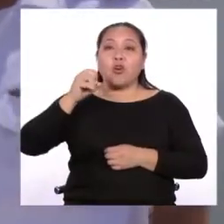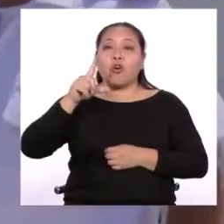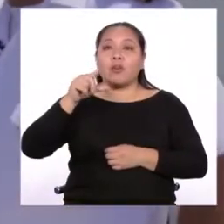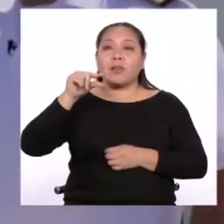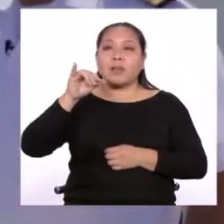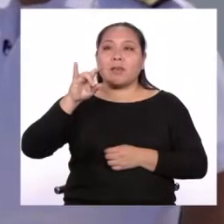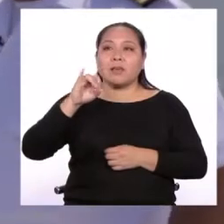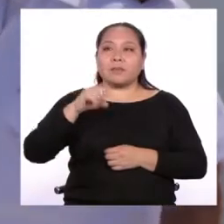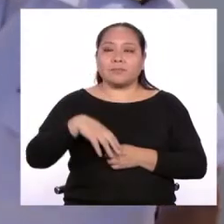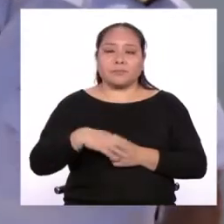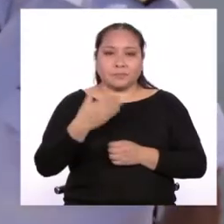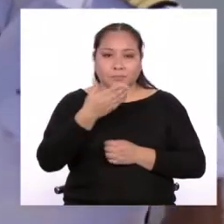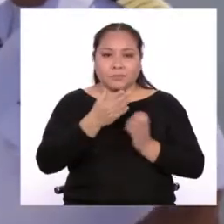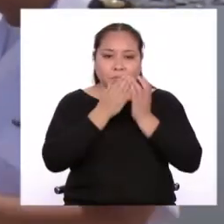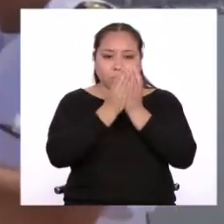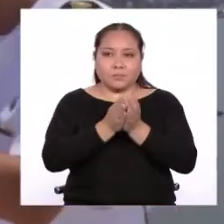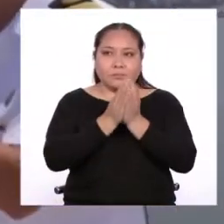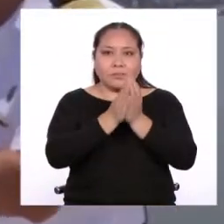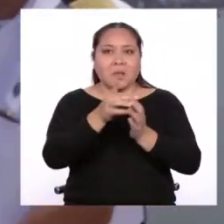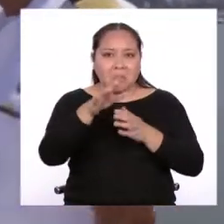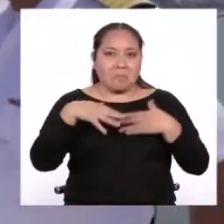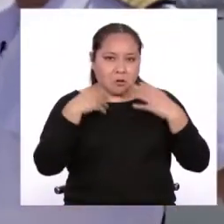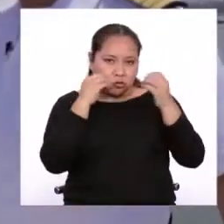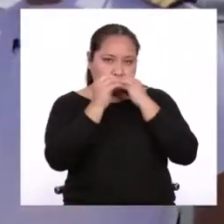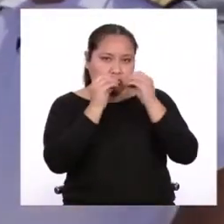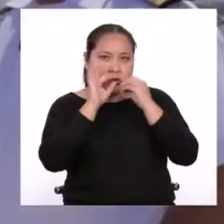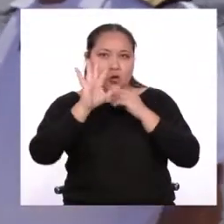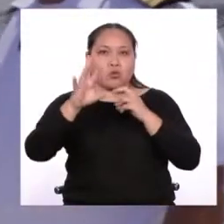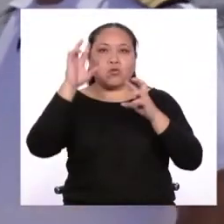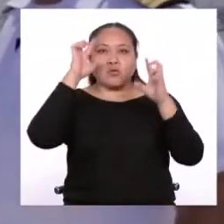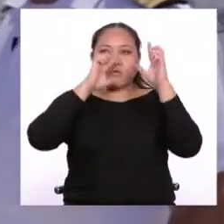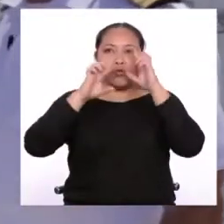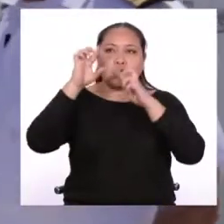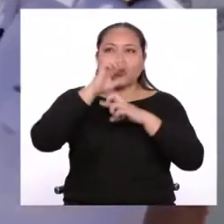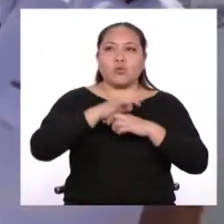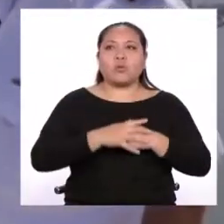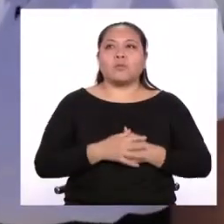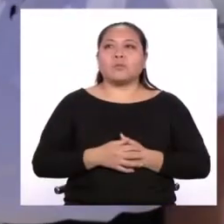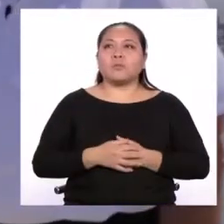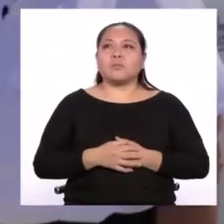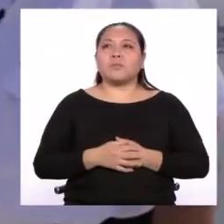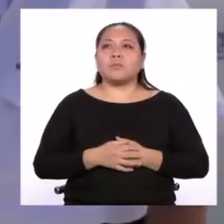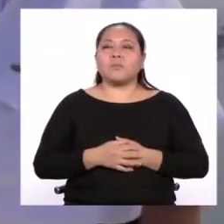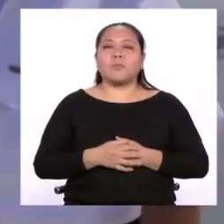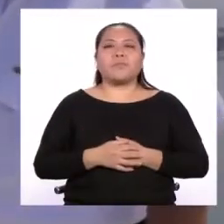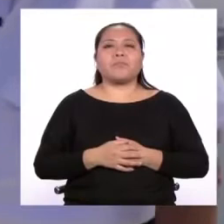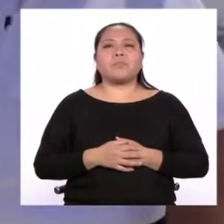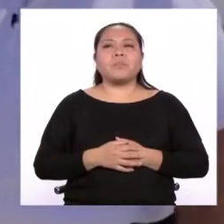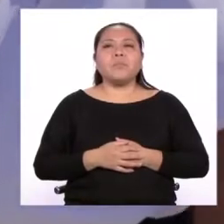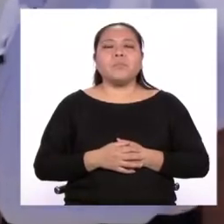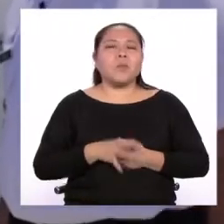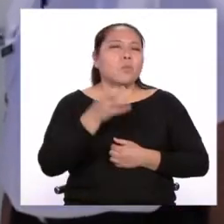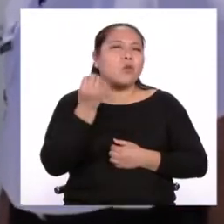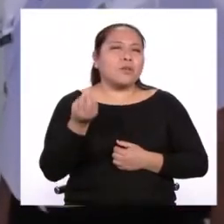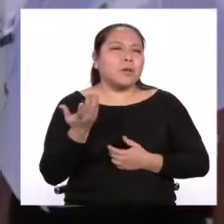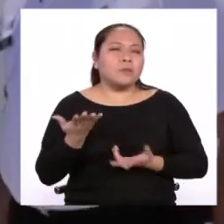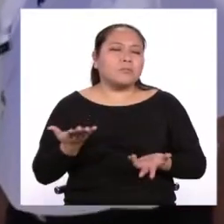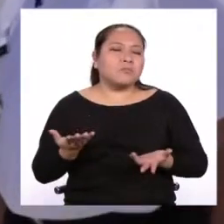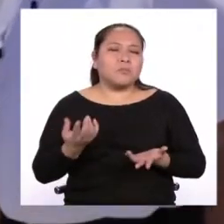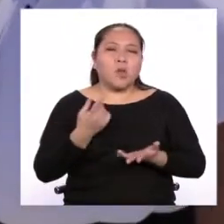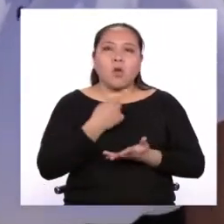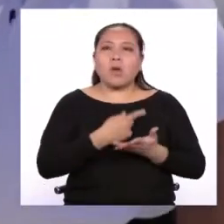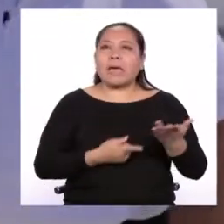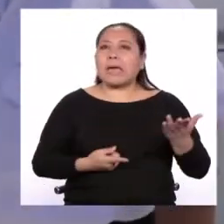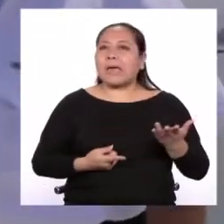el de Escuela de Valería Mercante. Y no voy a poder absorber las dudas que tiene referente a la pregunta que me has traído. ¿Por qué o qué, mejor dicho, es lo